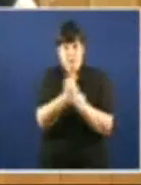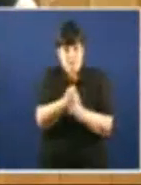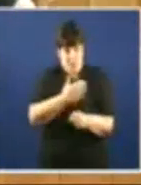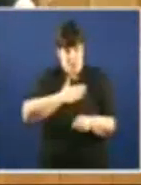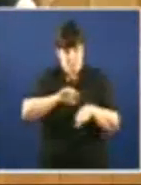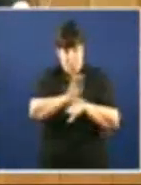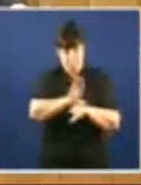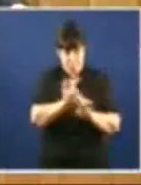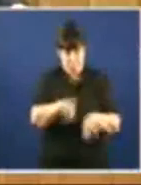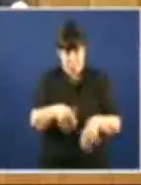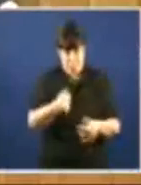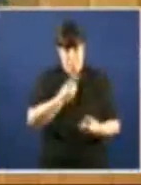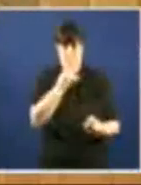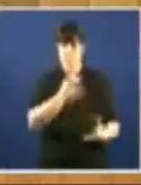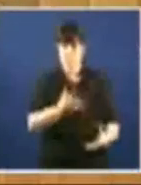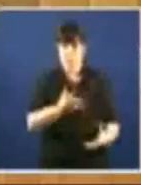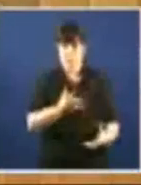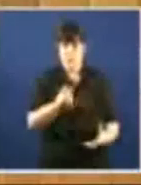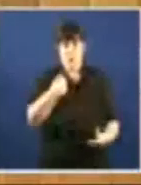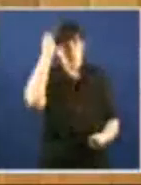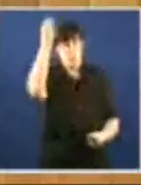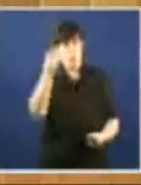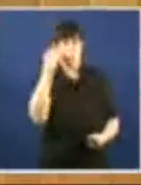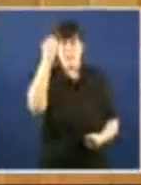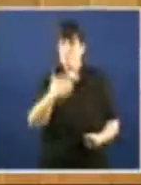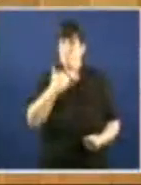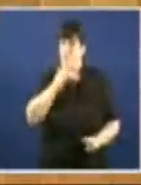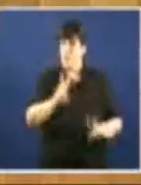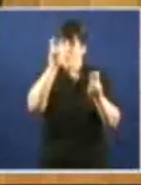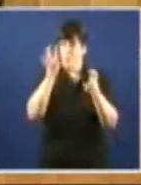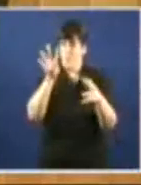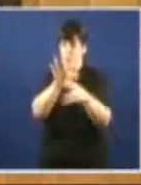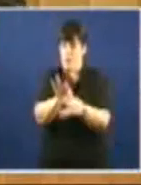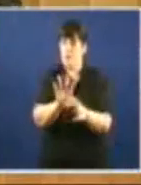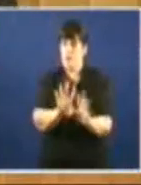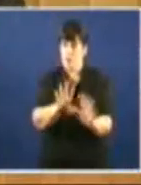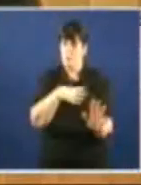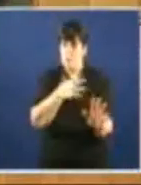correcta Eu creo que algo ten que ver Con que estamos a falar Ben,